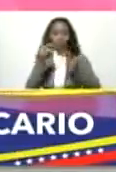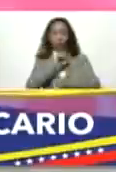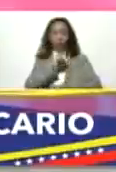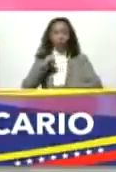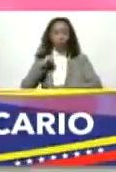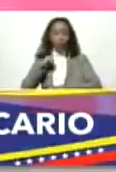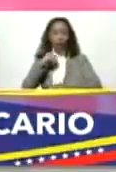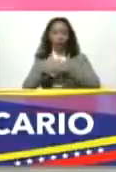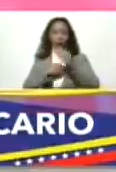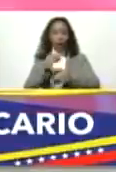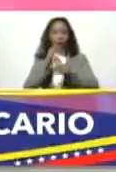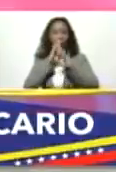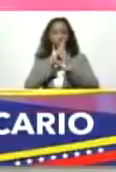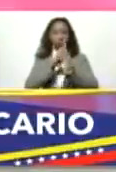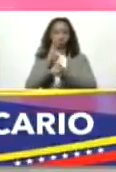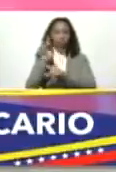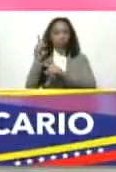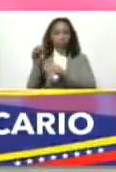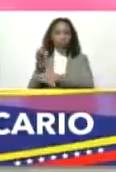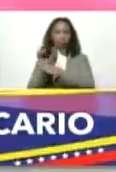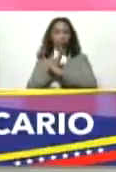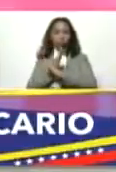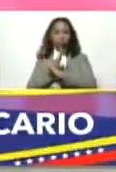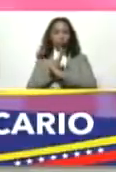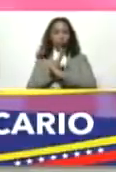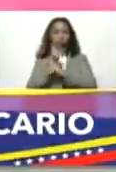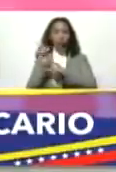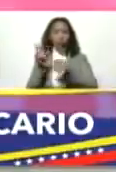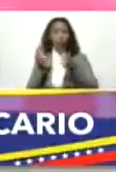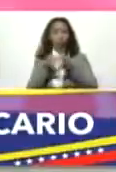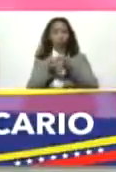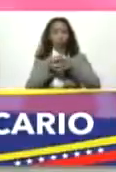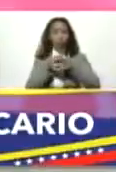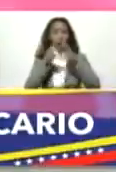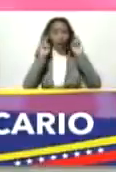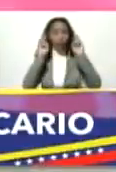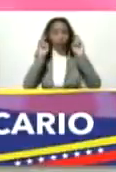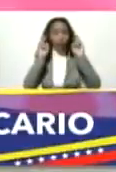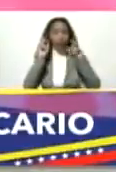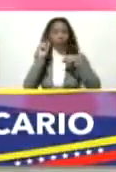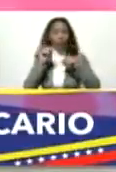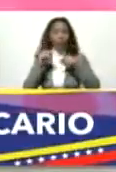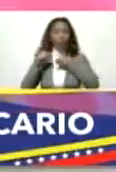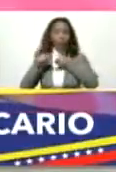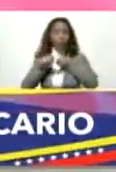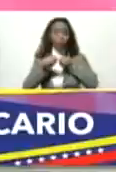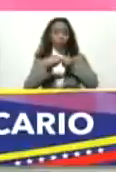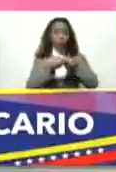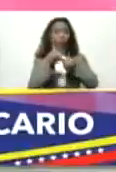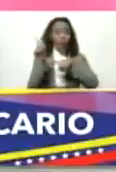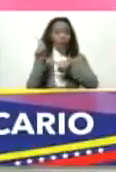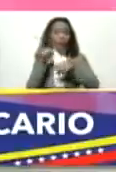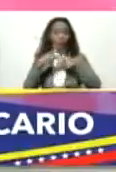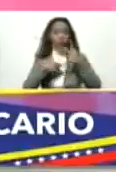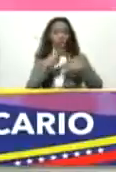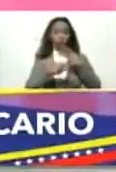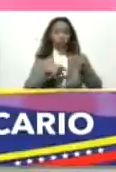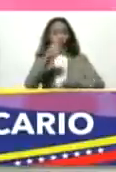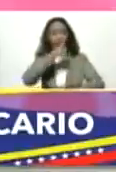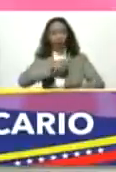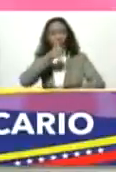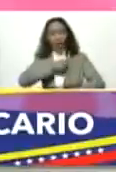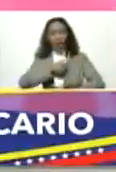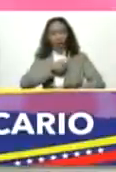privada, ha dado respuesta a ese bloqueo. Es un sector de la economía que también se ha emparejado en ese proceso de resistencia